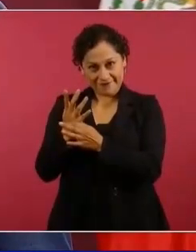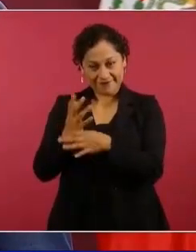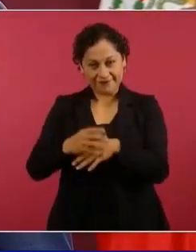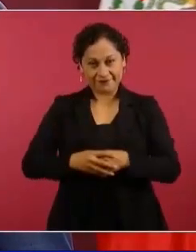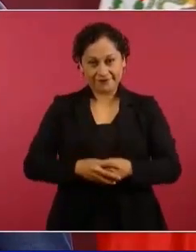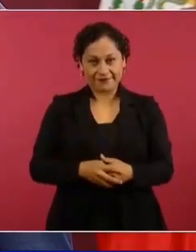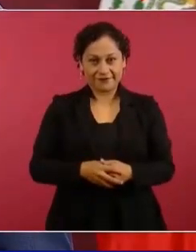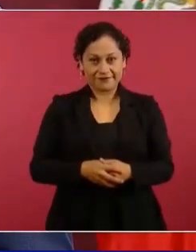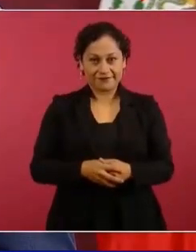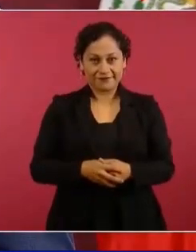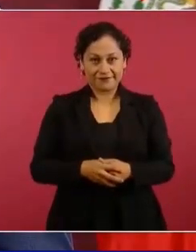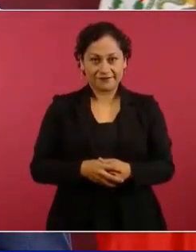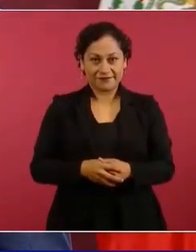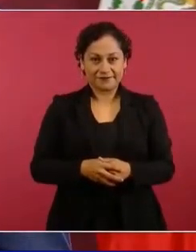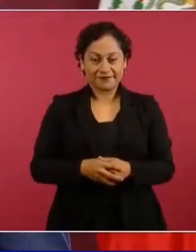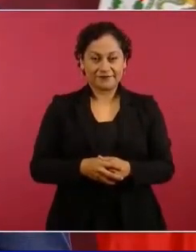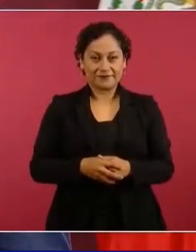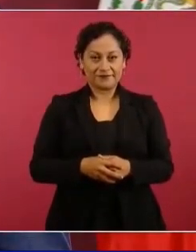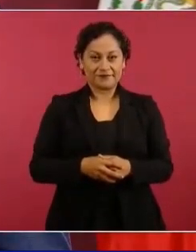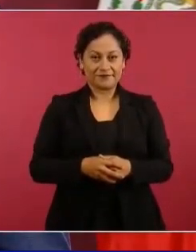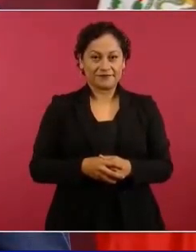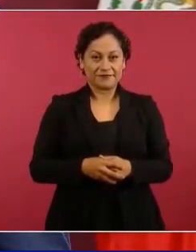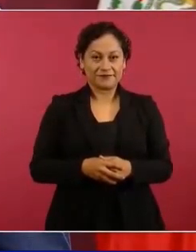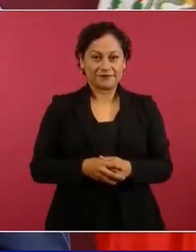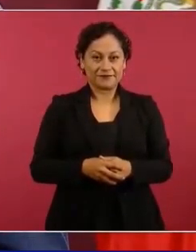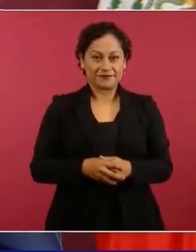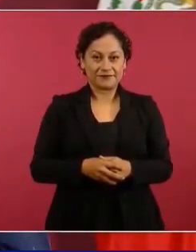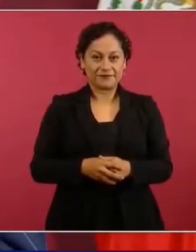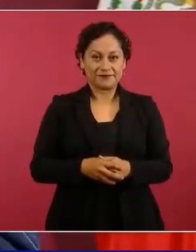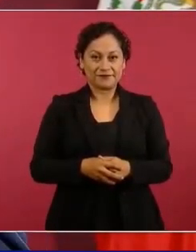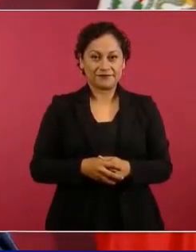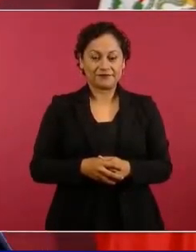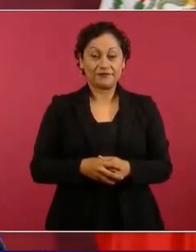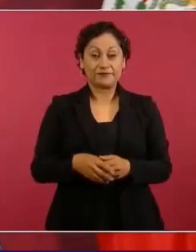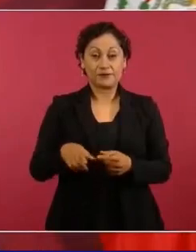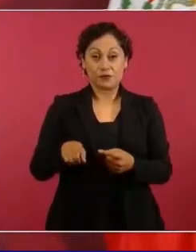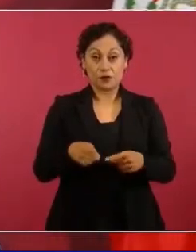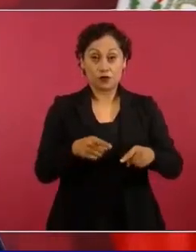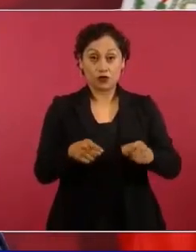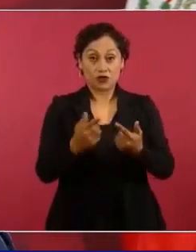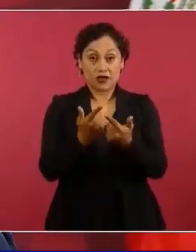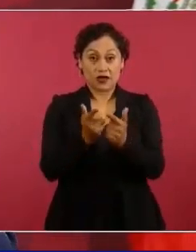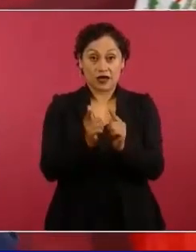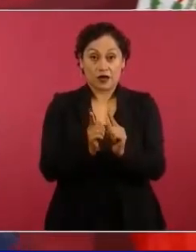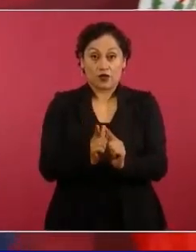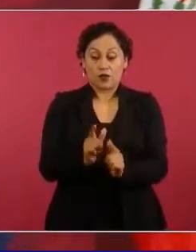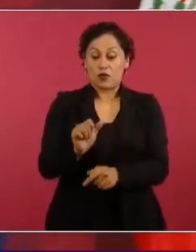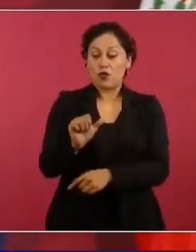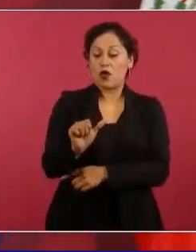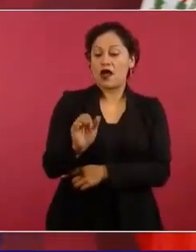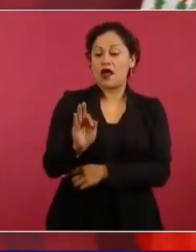La música del grupo afirme, dice.